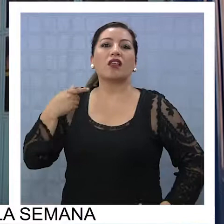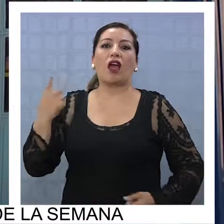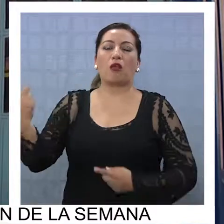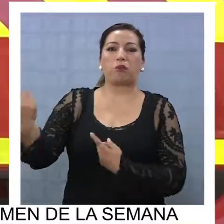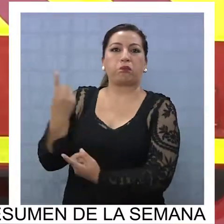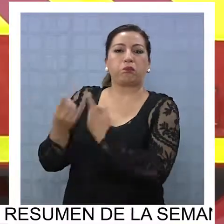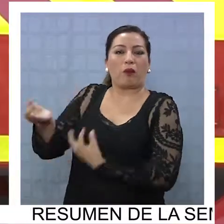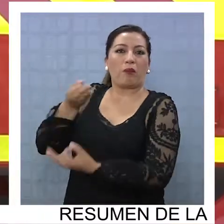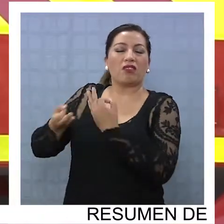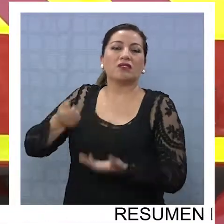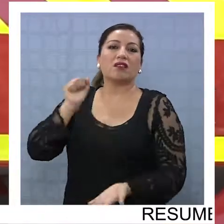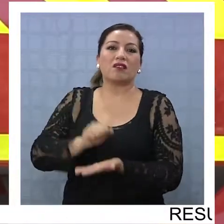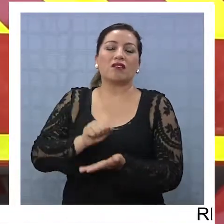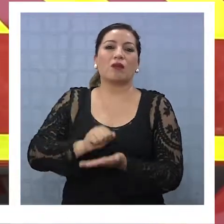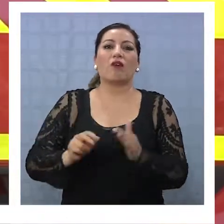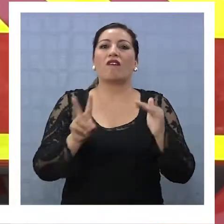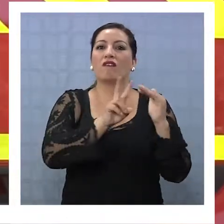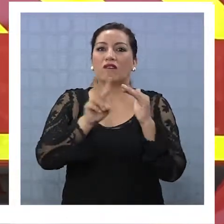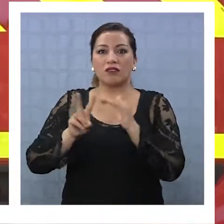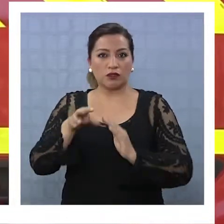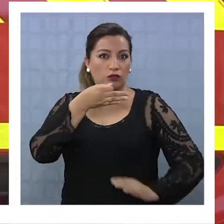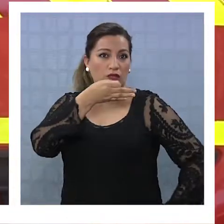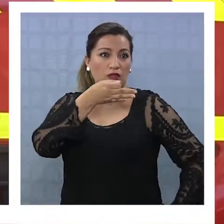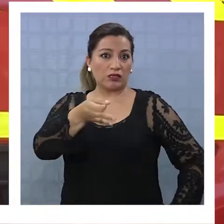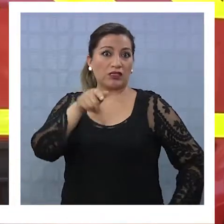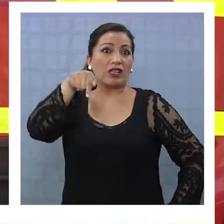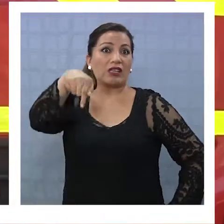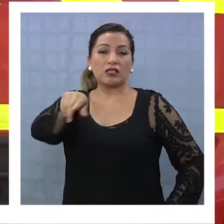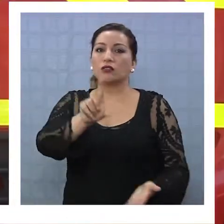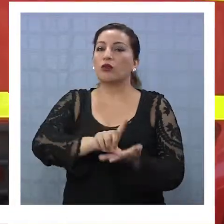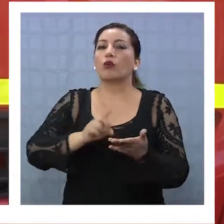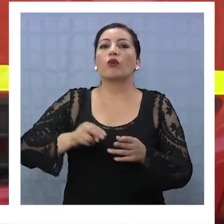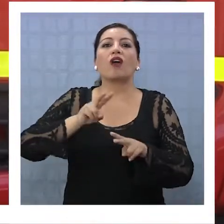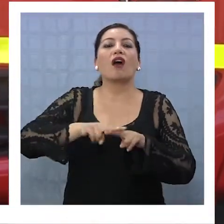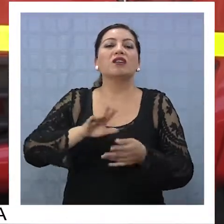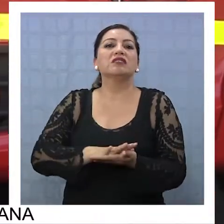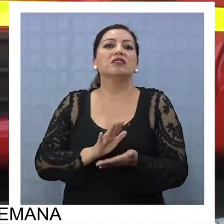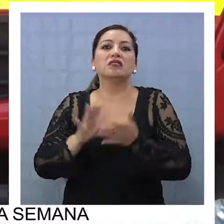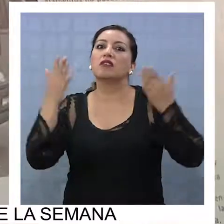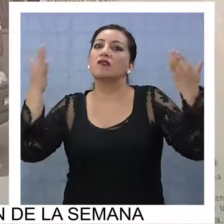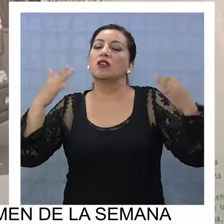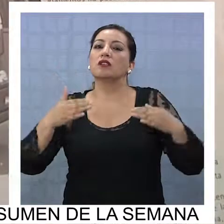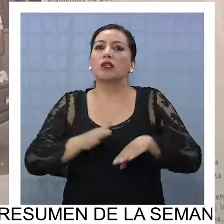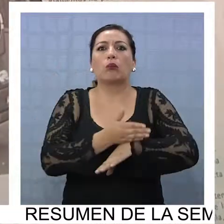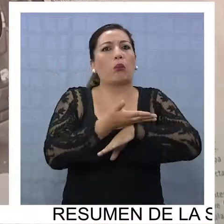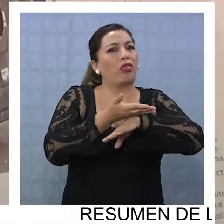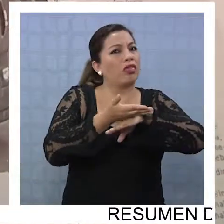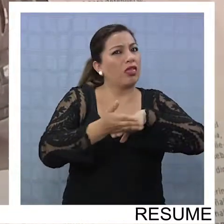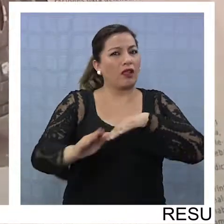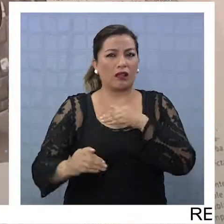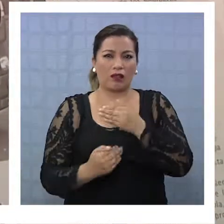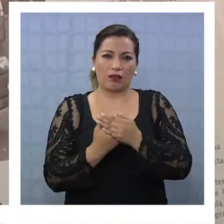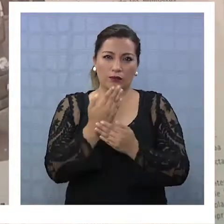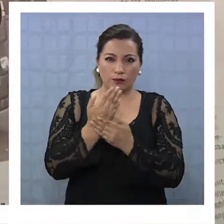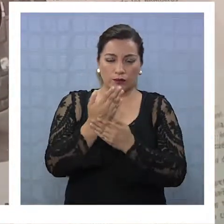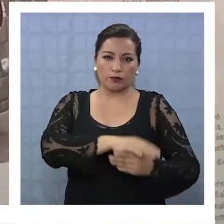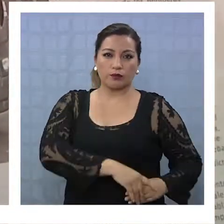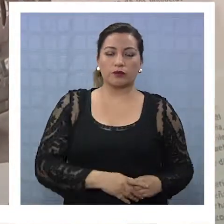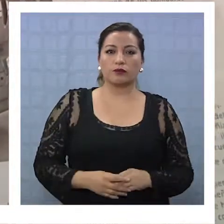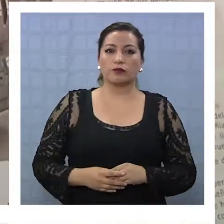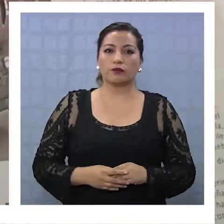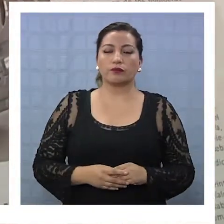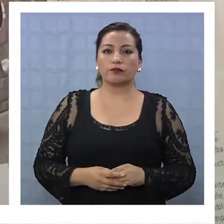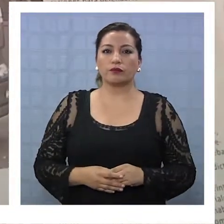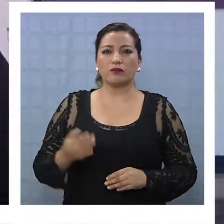muchas veces le llegaron reclamos y denuncias de vecinos que manifestaban que en ese cuartel se realizaban fiestas hasta altas horas de la